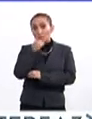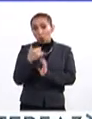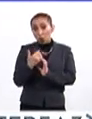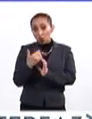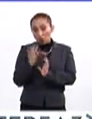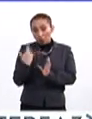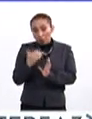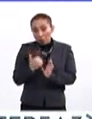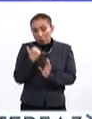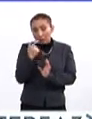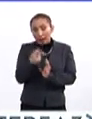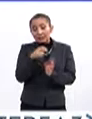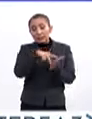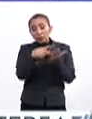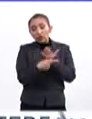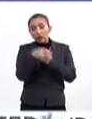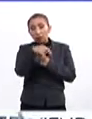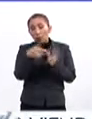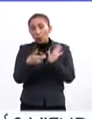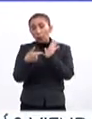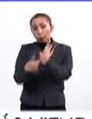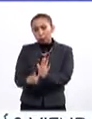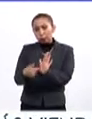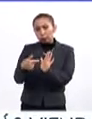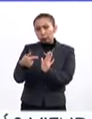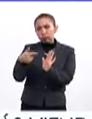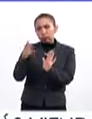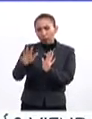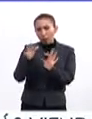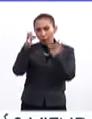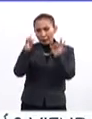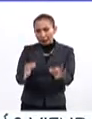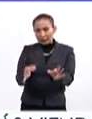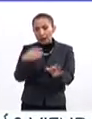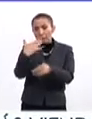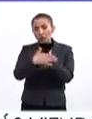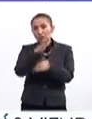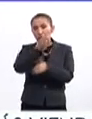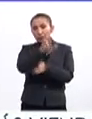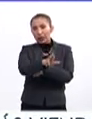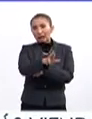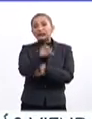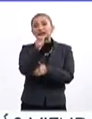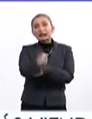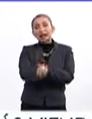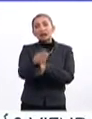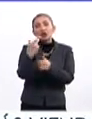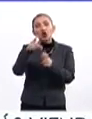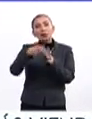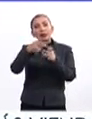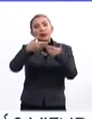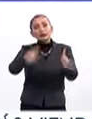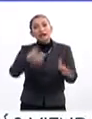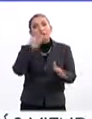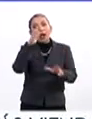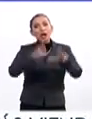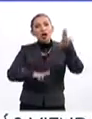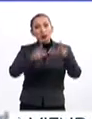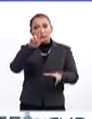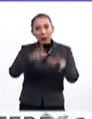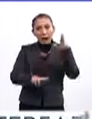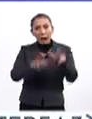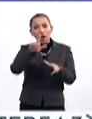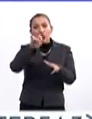que este proyecto será presentado de manera oficial el próximo martes en lo que será la reapertura de la Escuela Normal